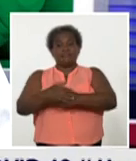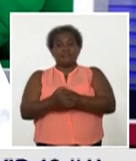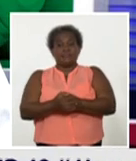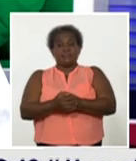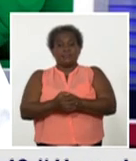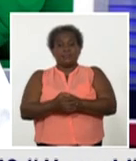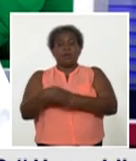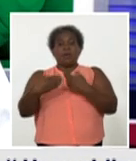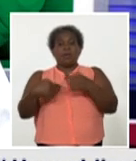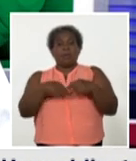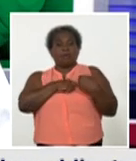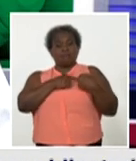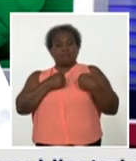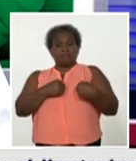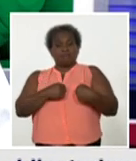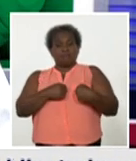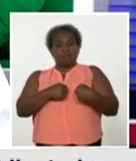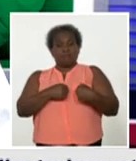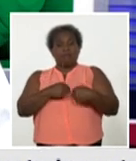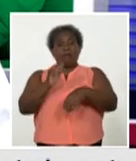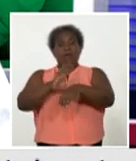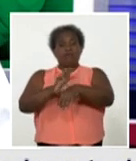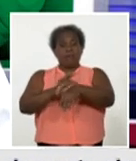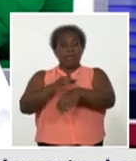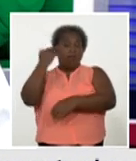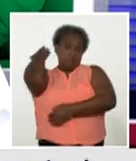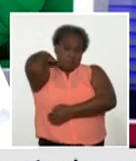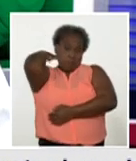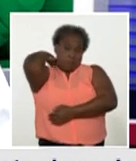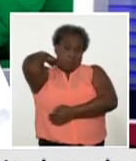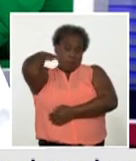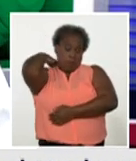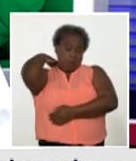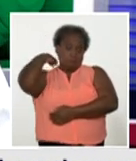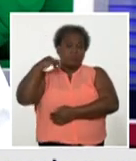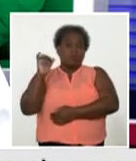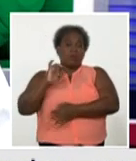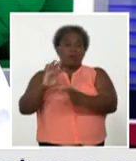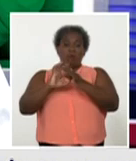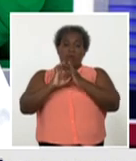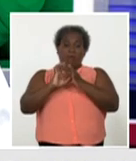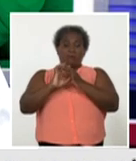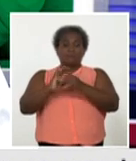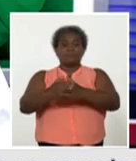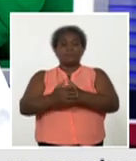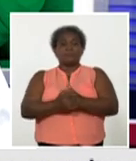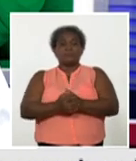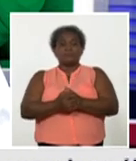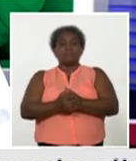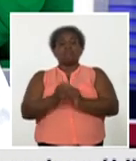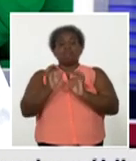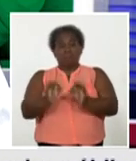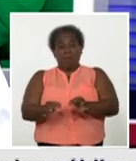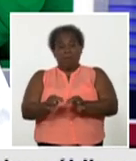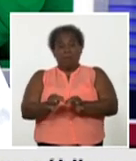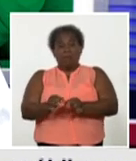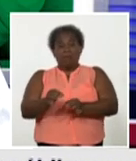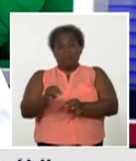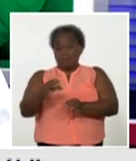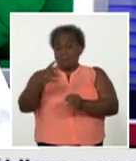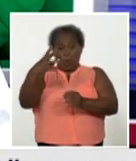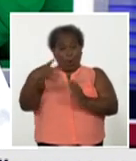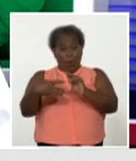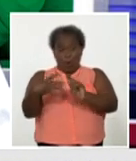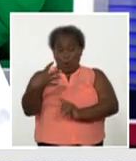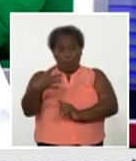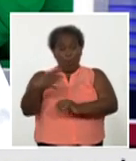cardiopatía isquémica, enfermedad pulmonar obstructiva crónica. Realmente enfermedades que se asocian